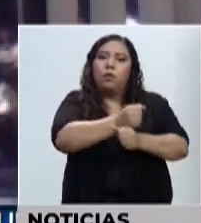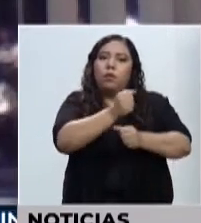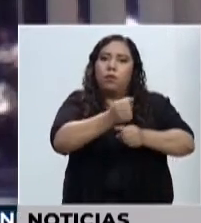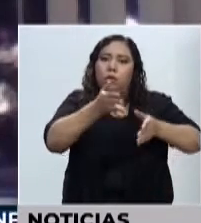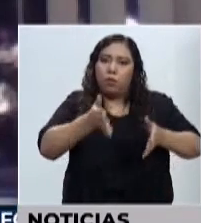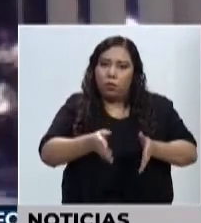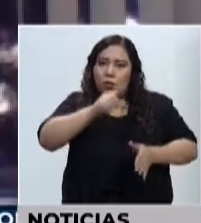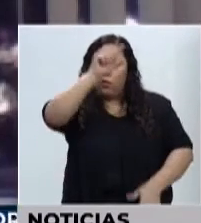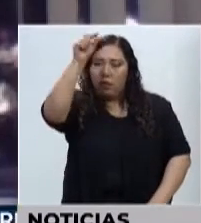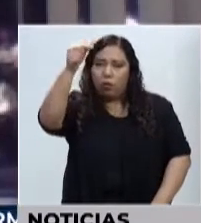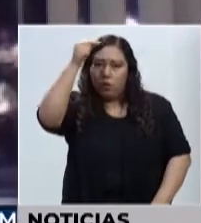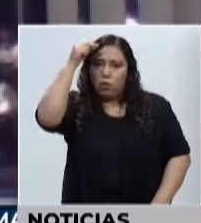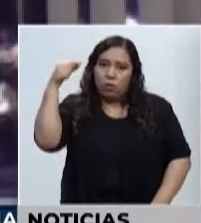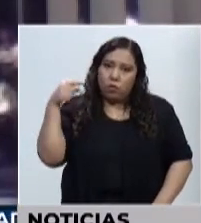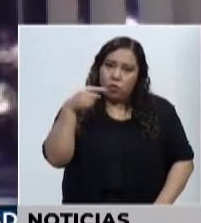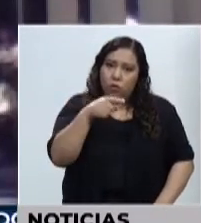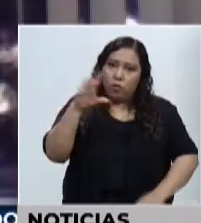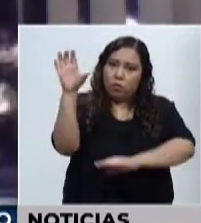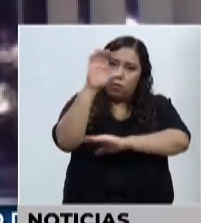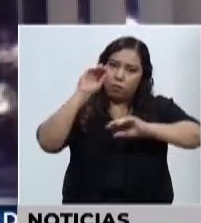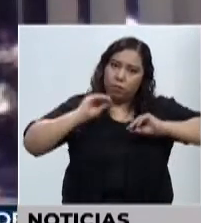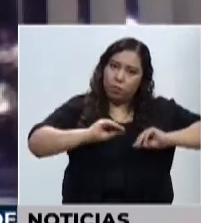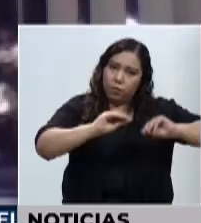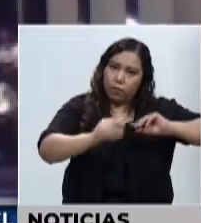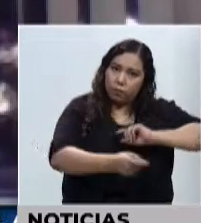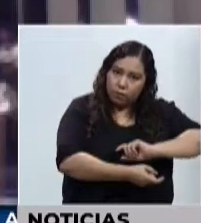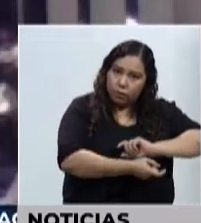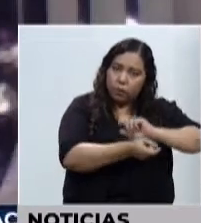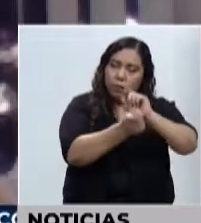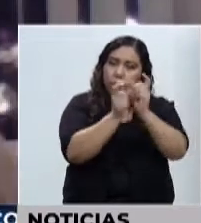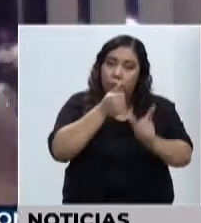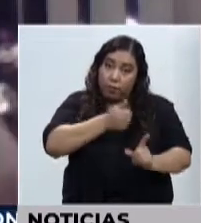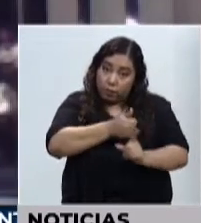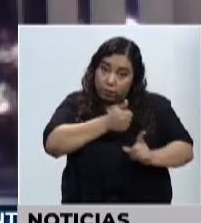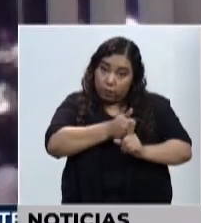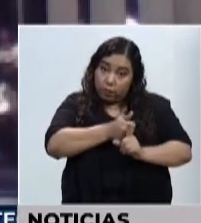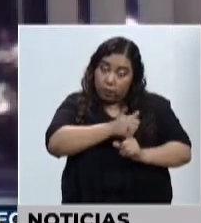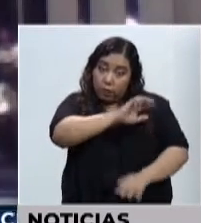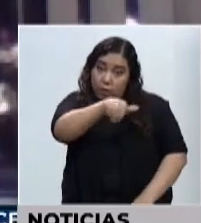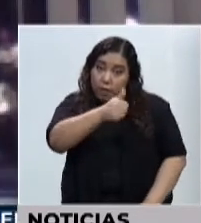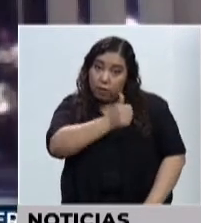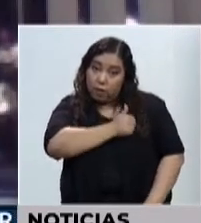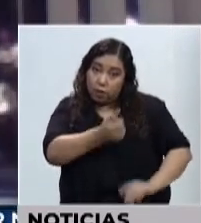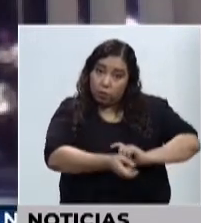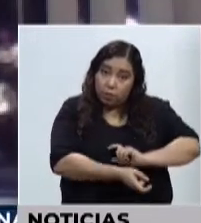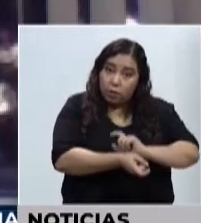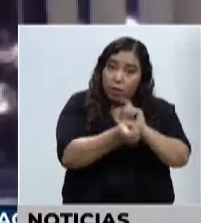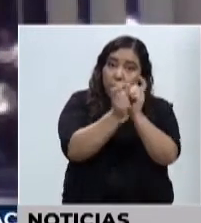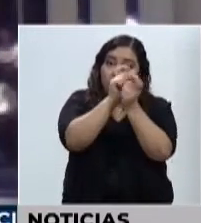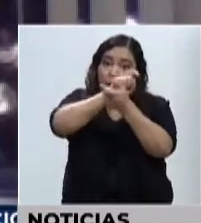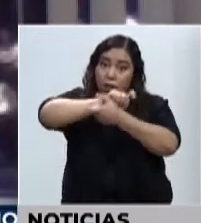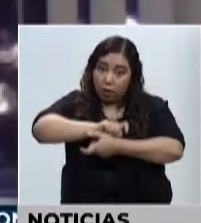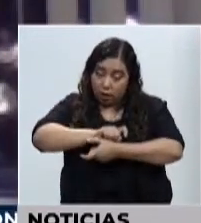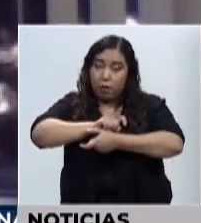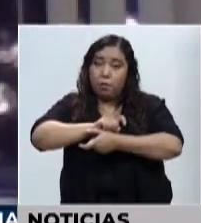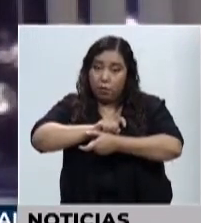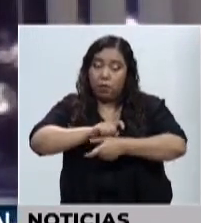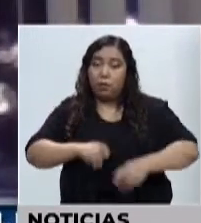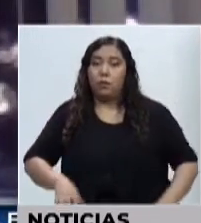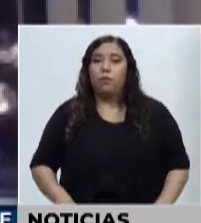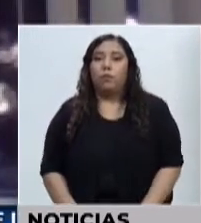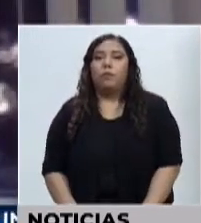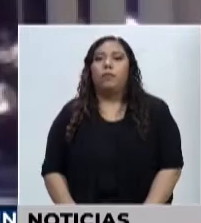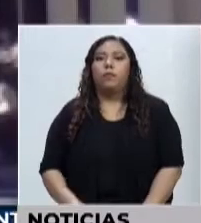supuestos, de cómo esto se va a lograr. Y es que desde el hecho de que los funcionarios públicos tengan el conocimiento,